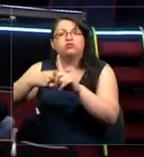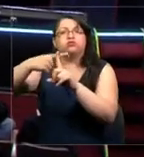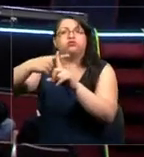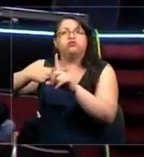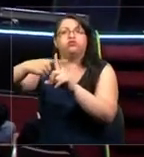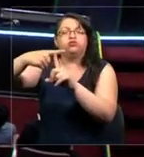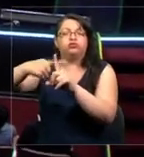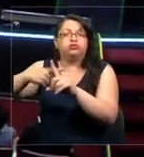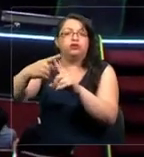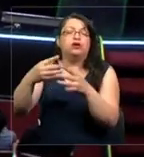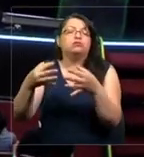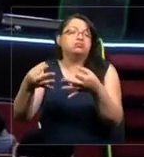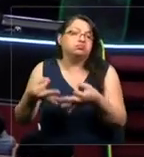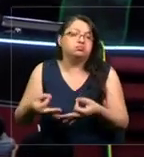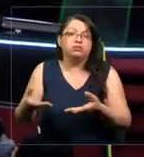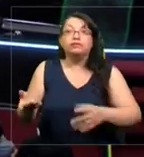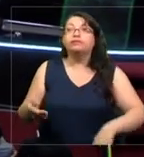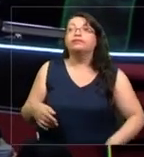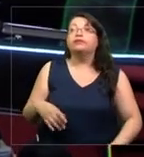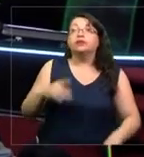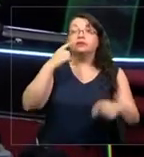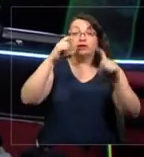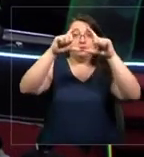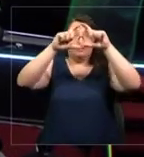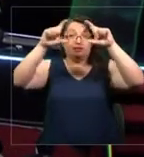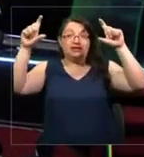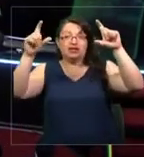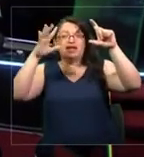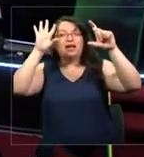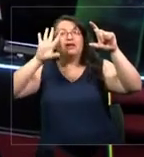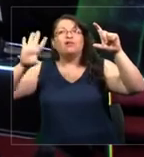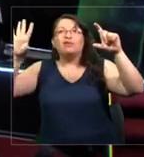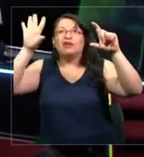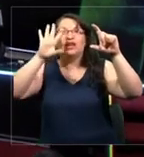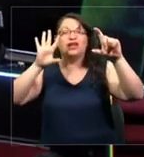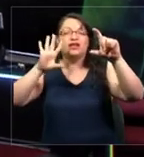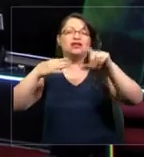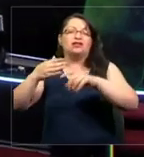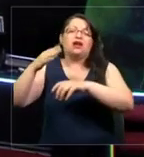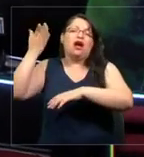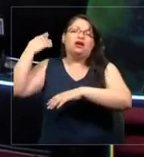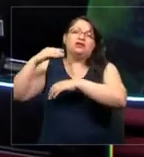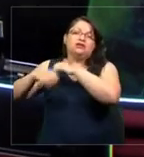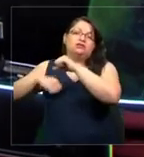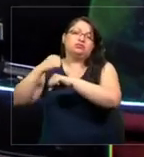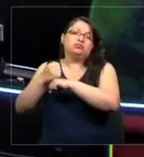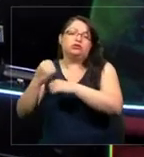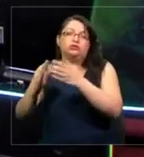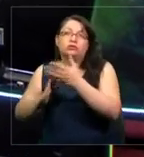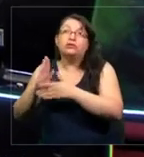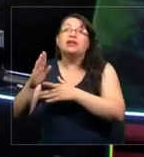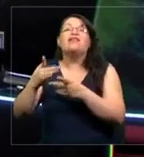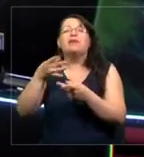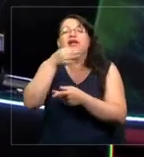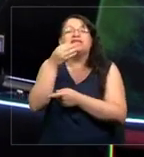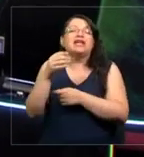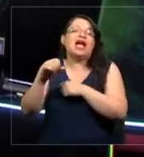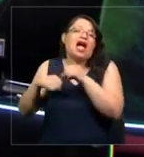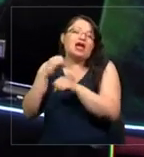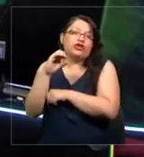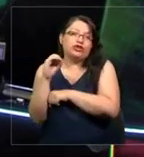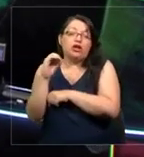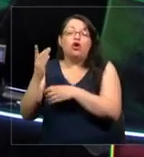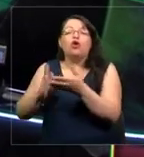Entonces, en el cuadrito de arriba, imaginemos que desde el periodo preindustrial, denominado ahí año cero, comenzamos a quemar